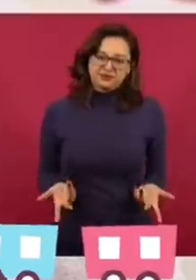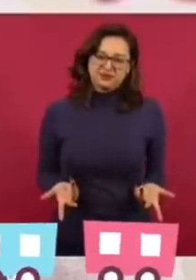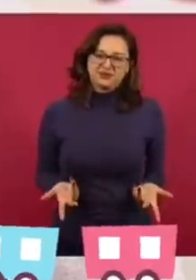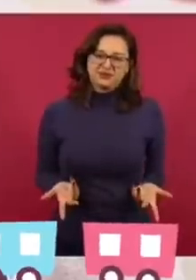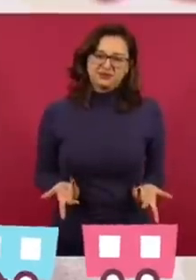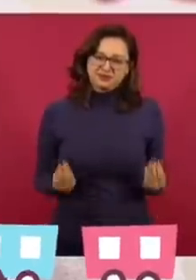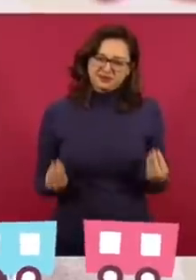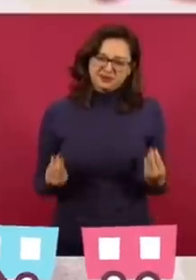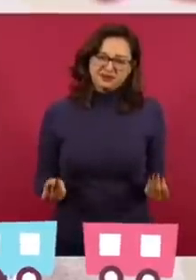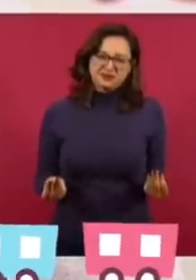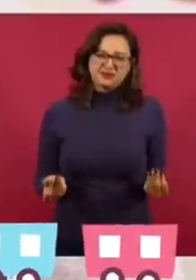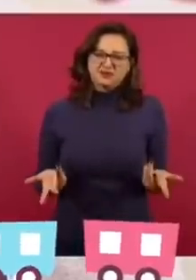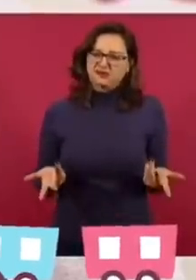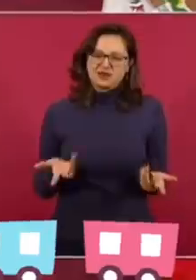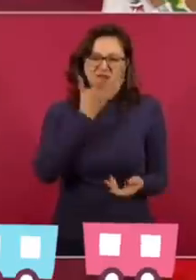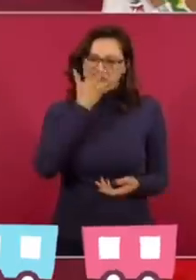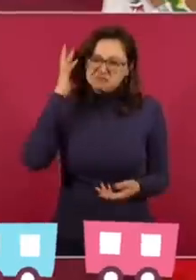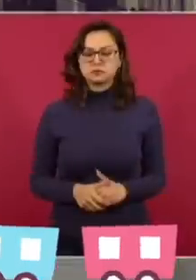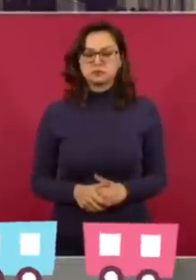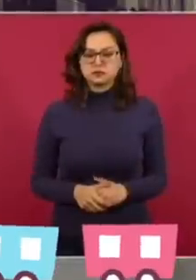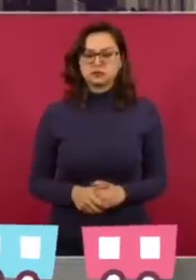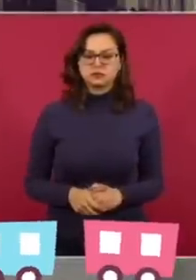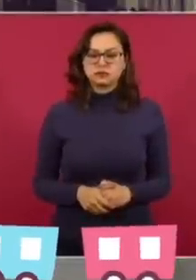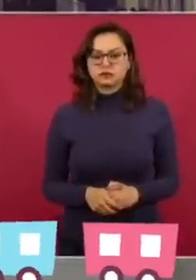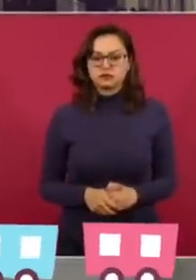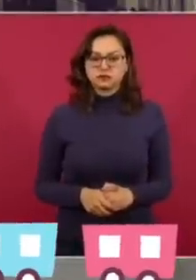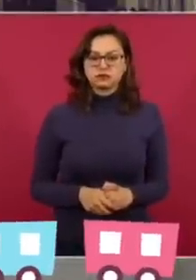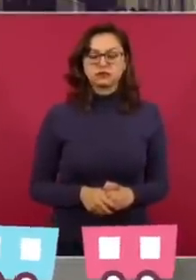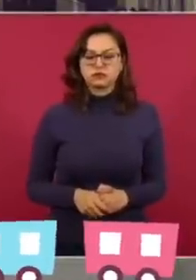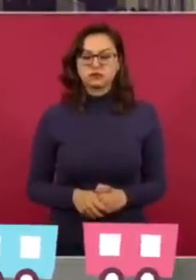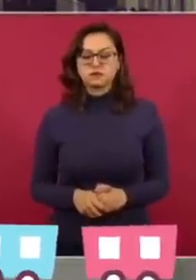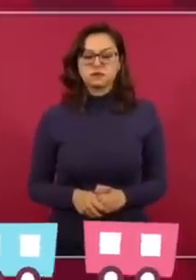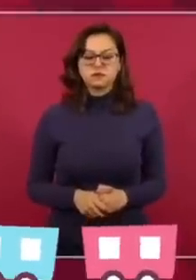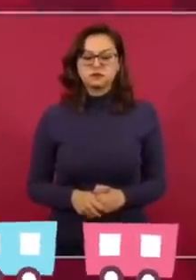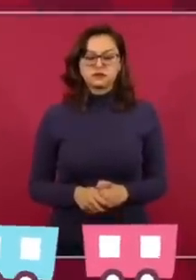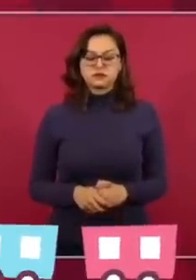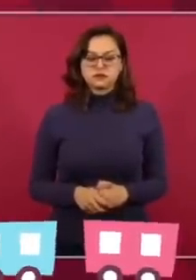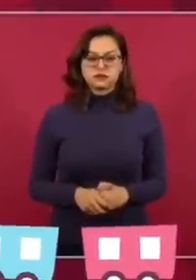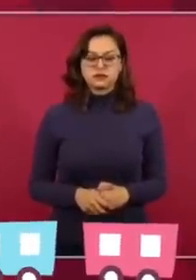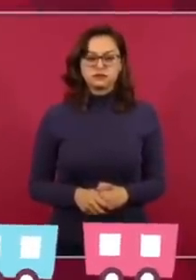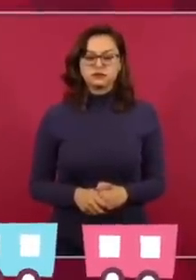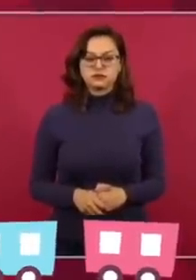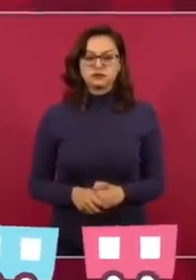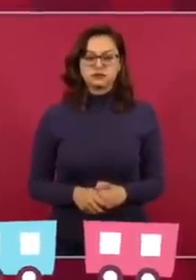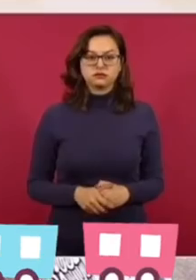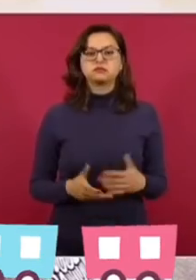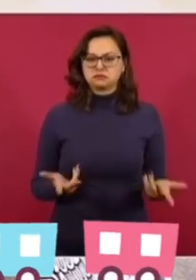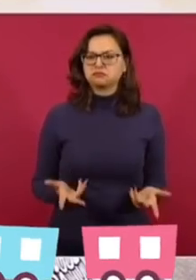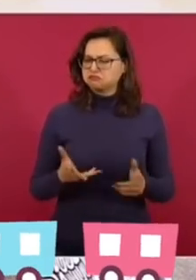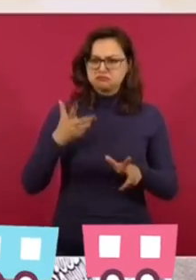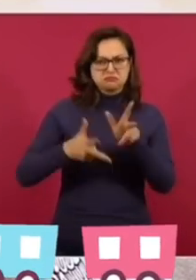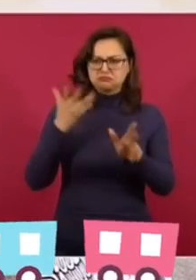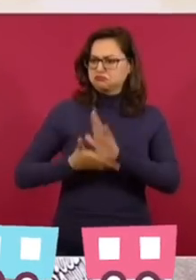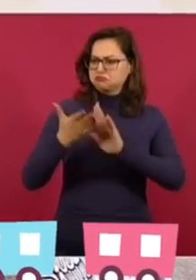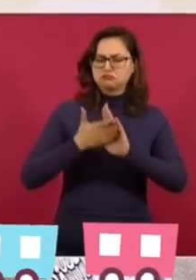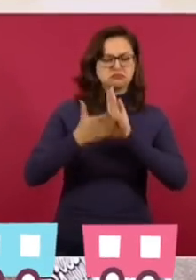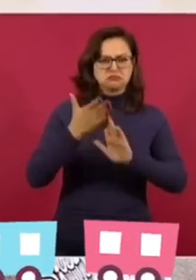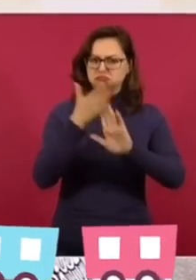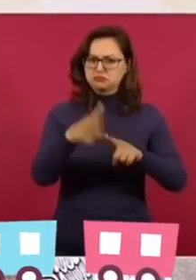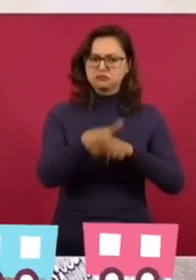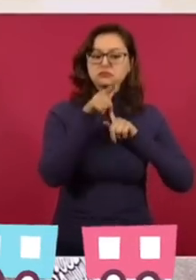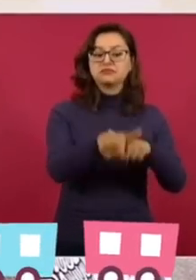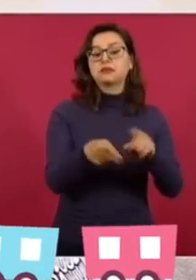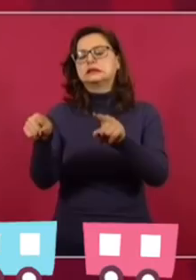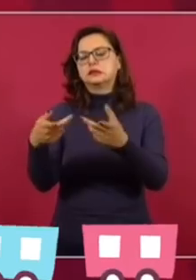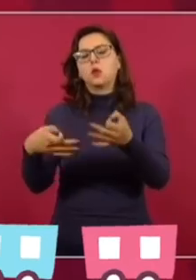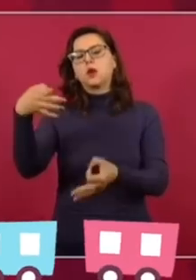de la hipocresía. Creo que hay una parte en donde sí se ordenó una suspensión, pero es solo